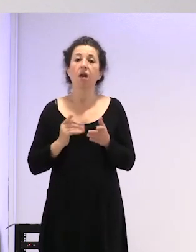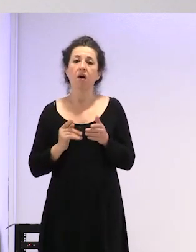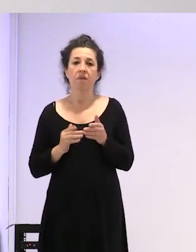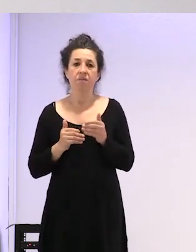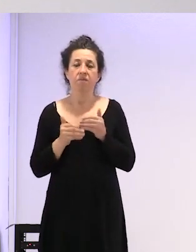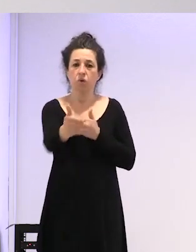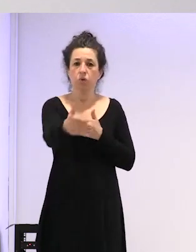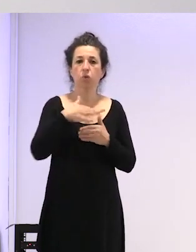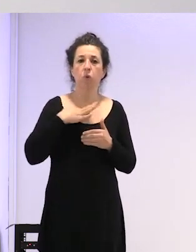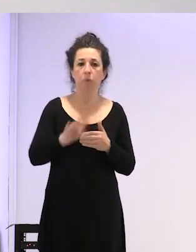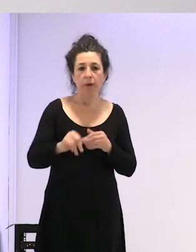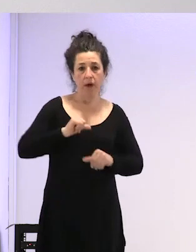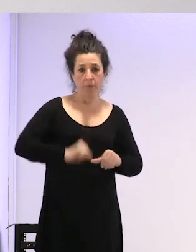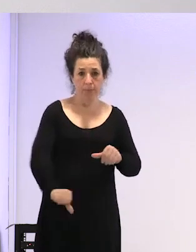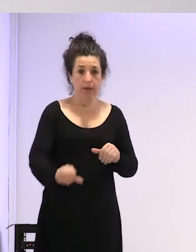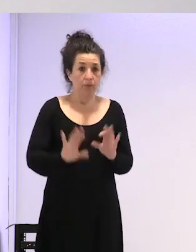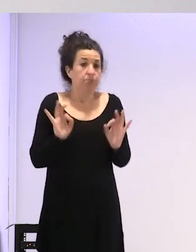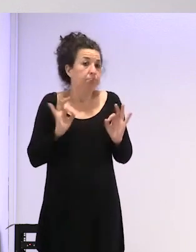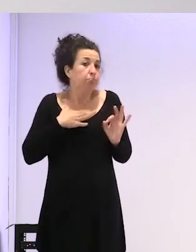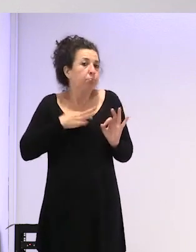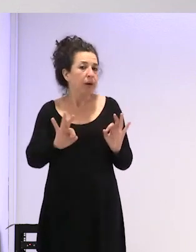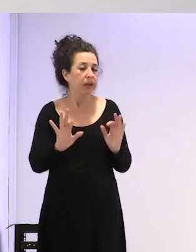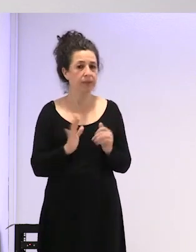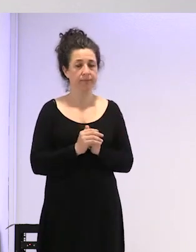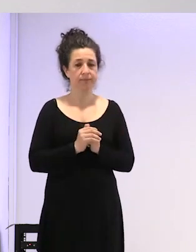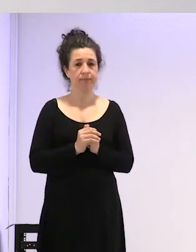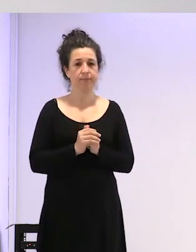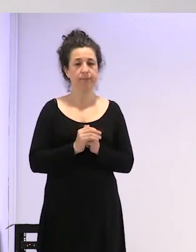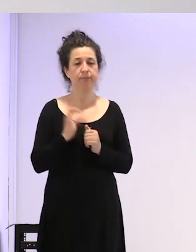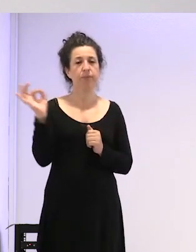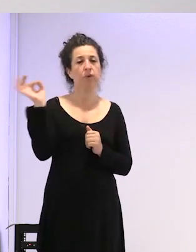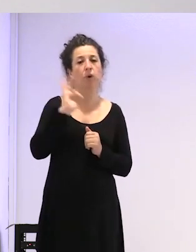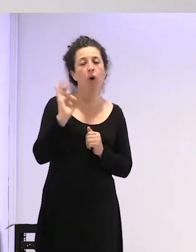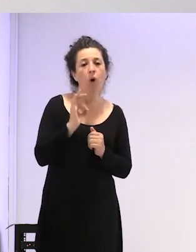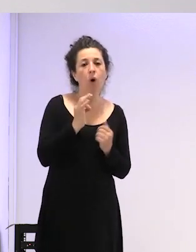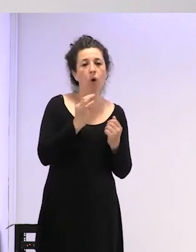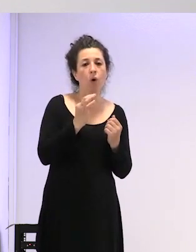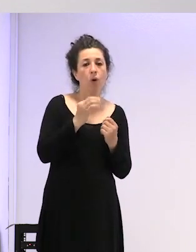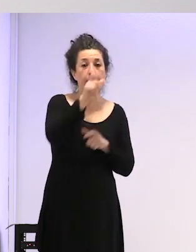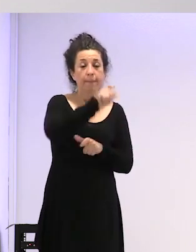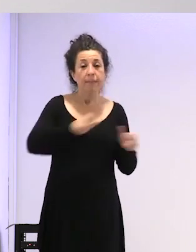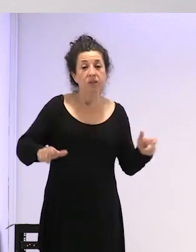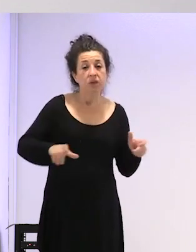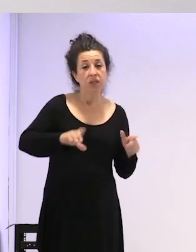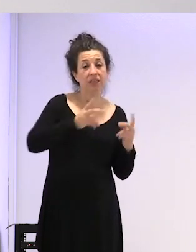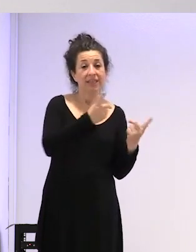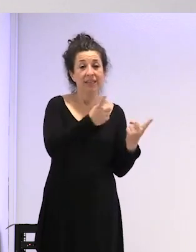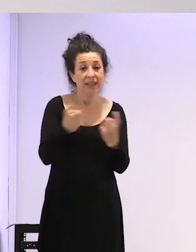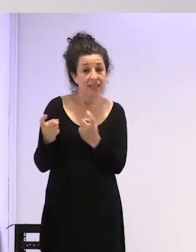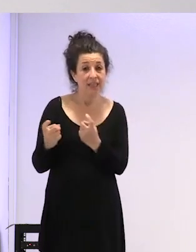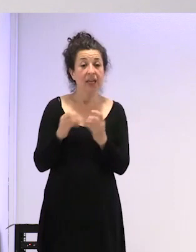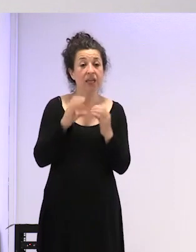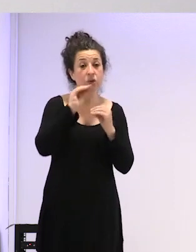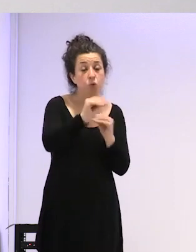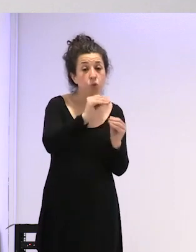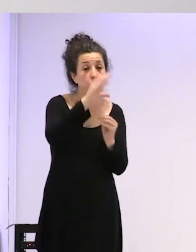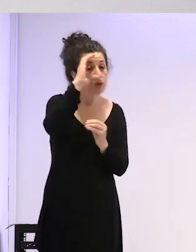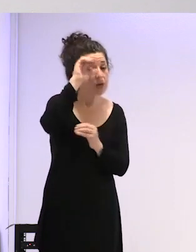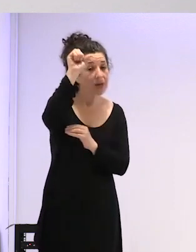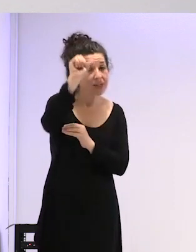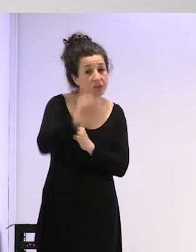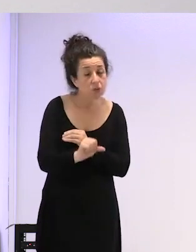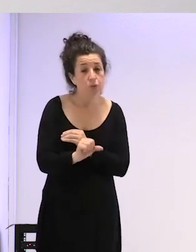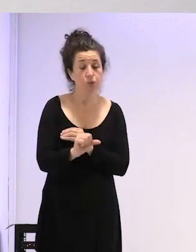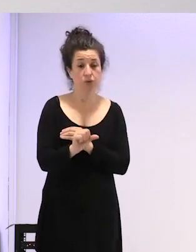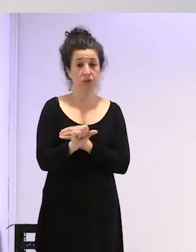vaginoplastia porque o estás escuchas mucho las necesidades de las personas trans y que pierden